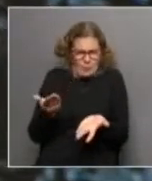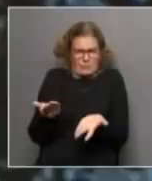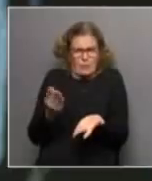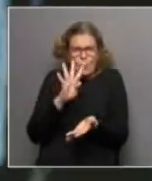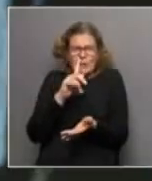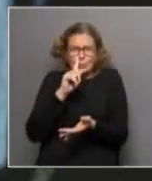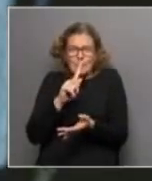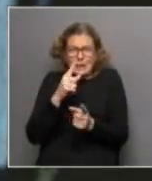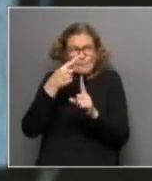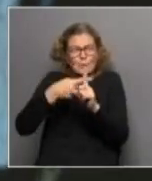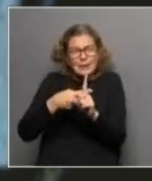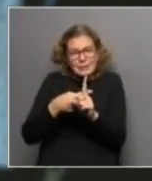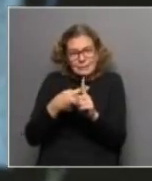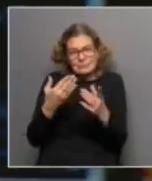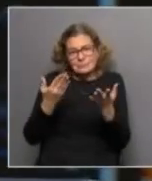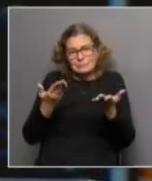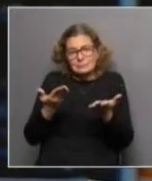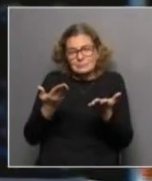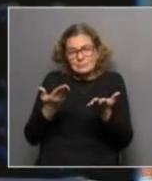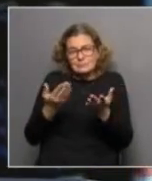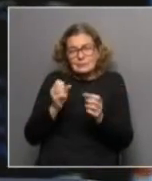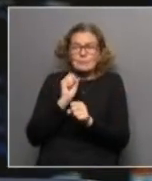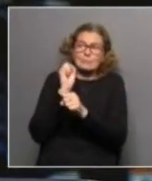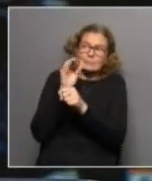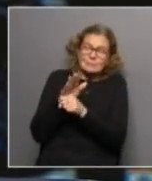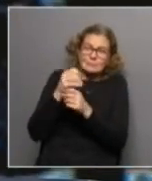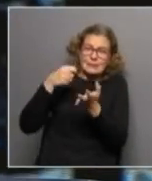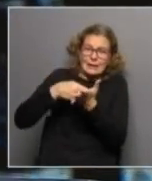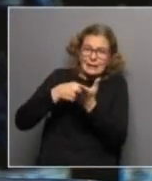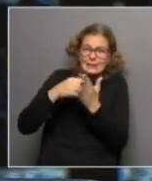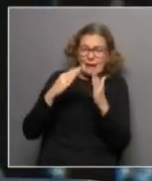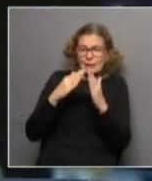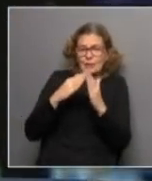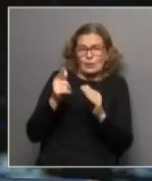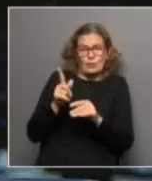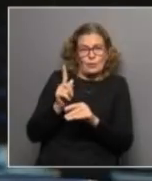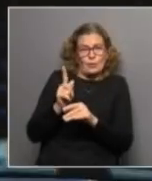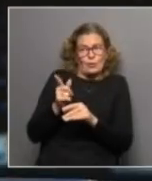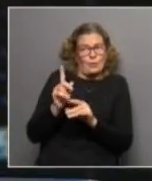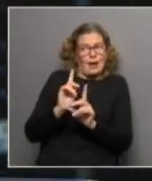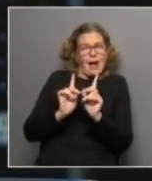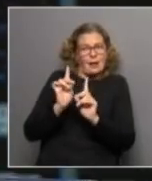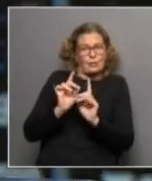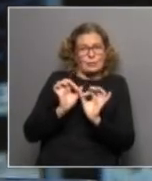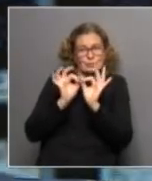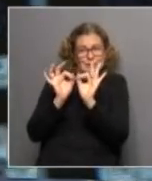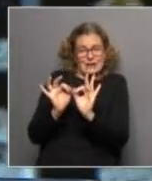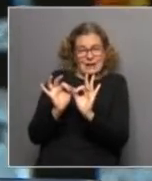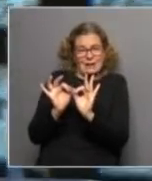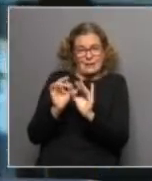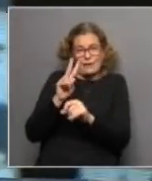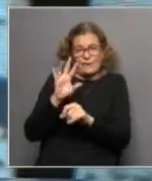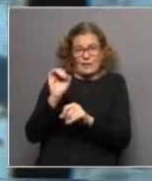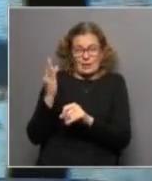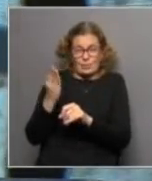sea, son 4.000 pesos por mes. Sí, sí, las transferencias de los hogares no representan, no llegan a representar el